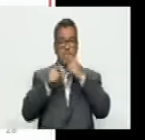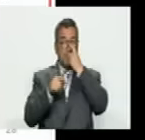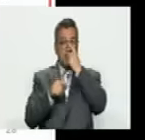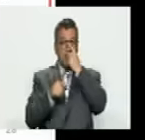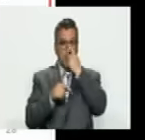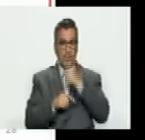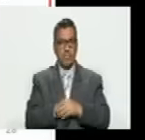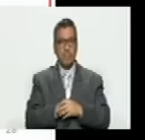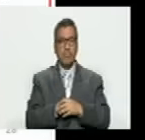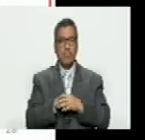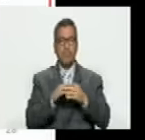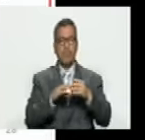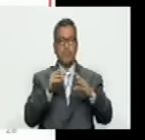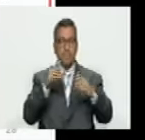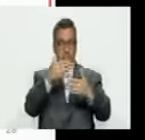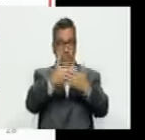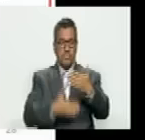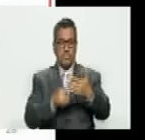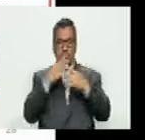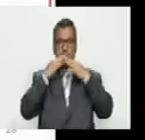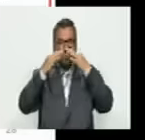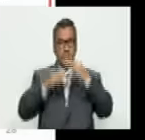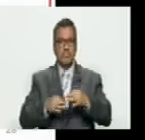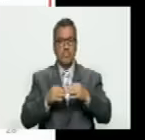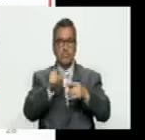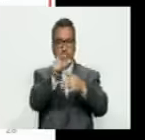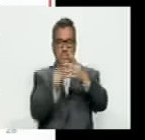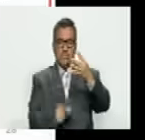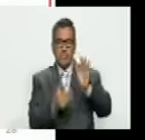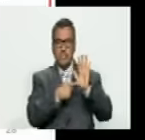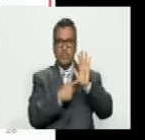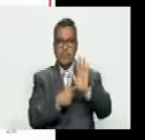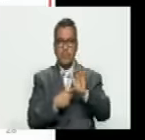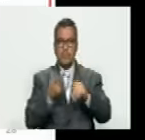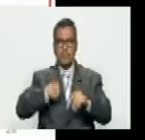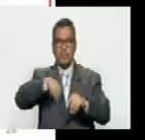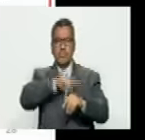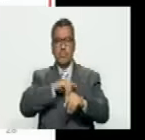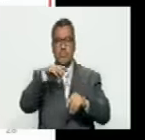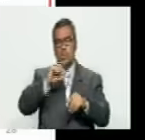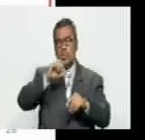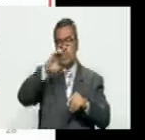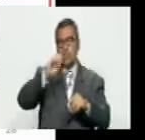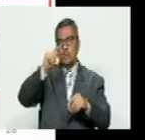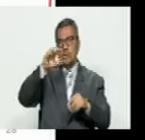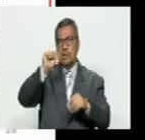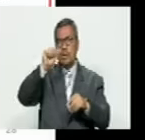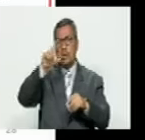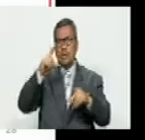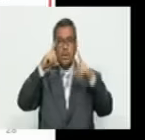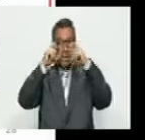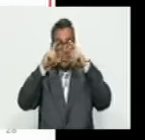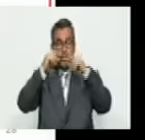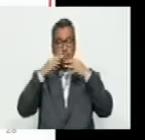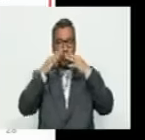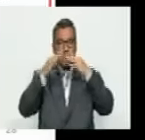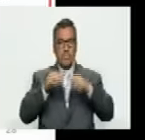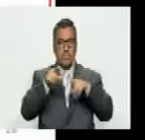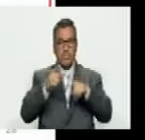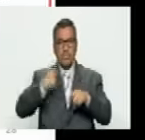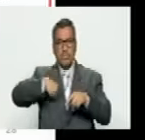los de los recibos oficiales yo le llamo recibos oficiales lo que nosotros llevamos las actas con esas fotos originales